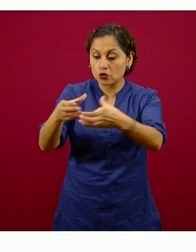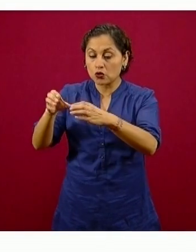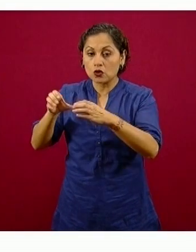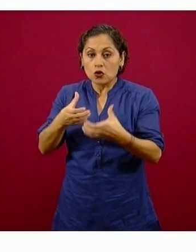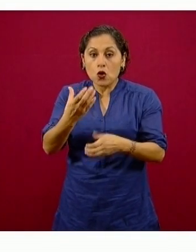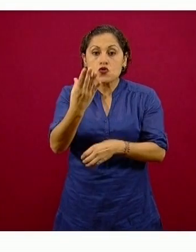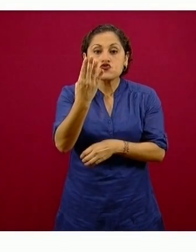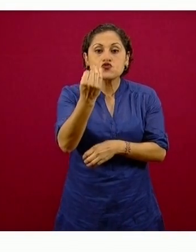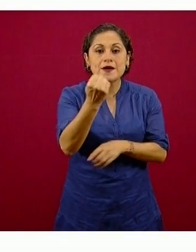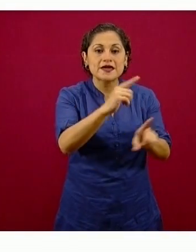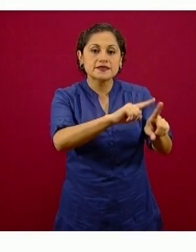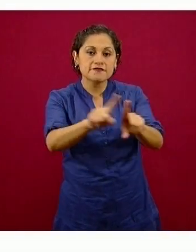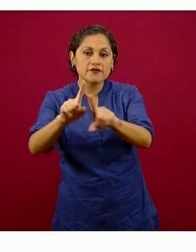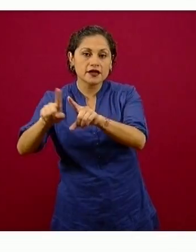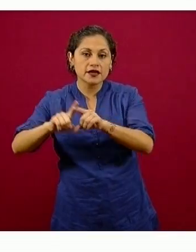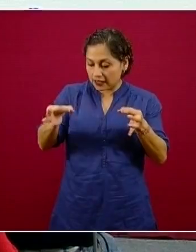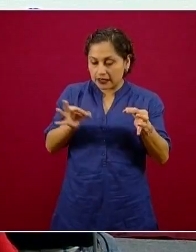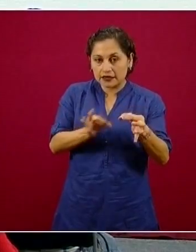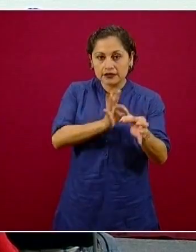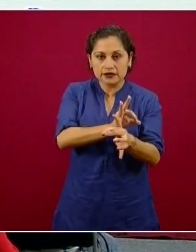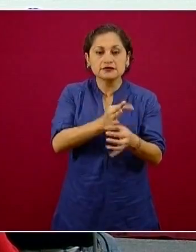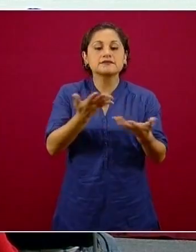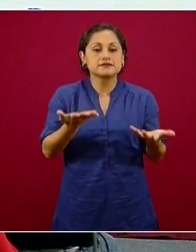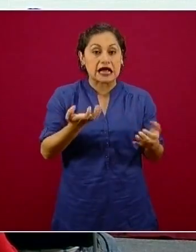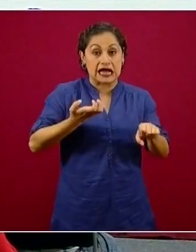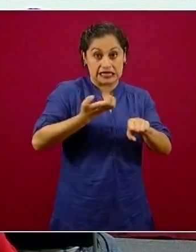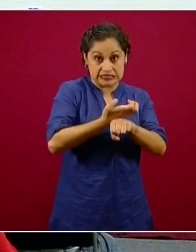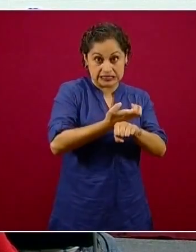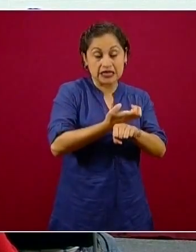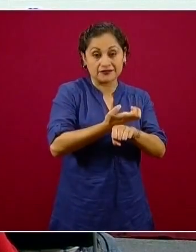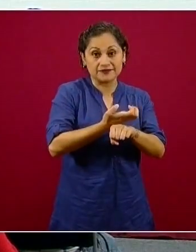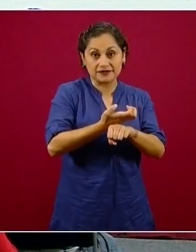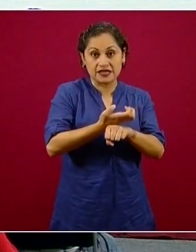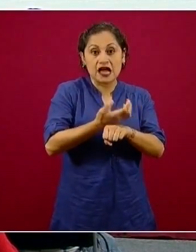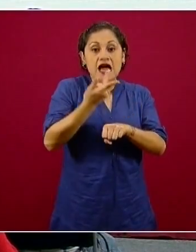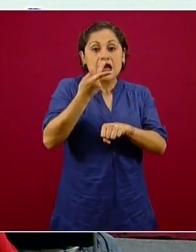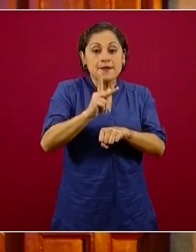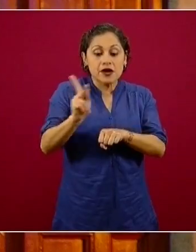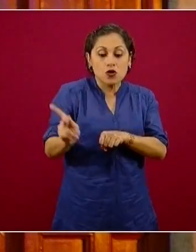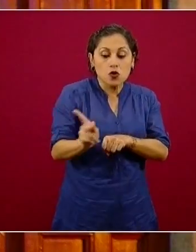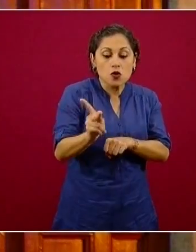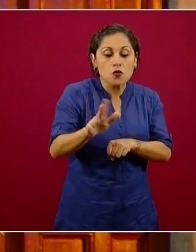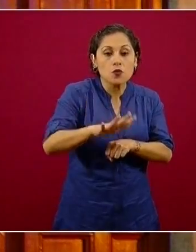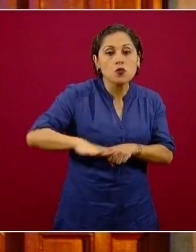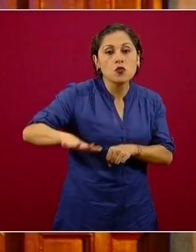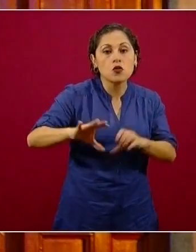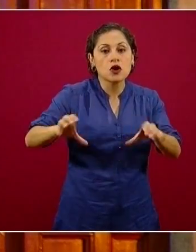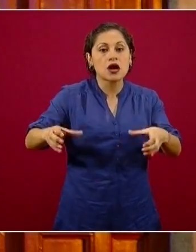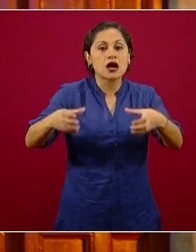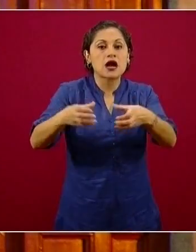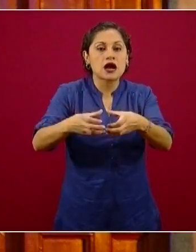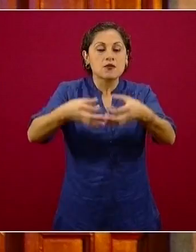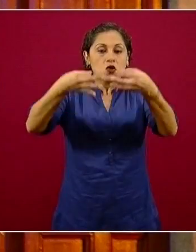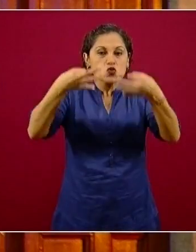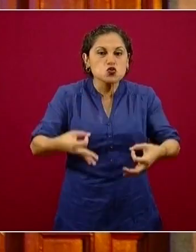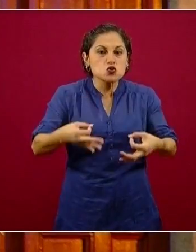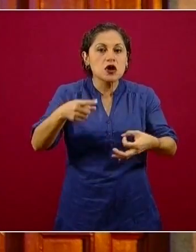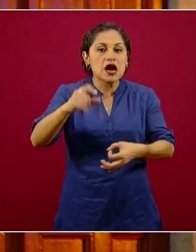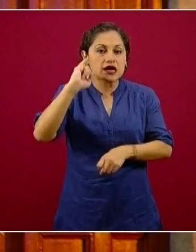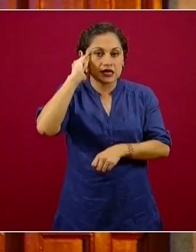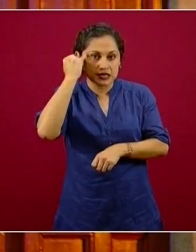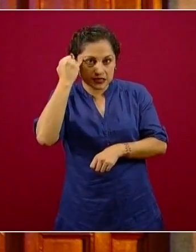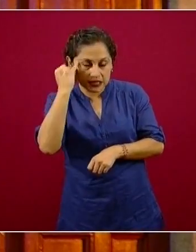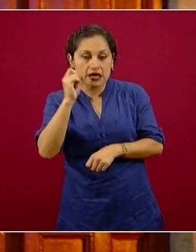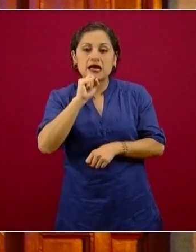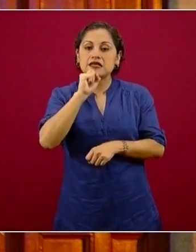o tutores beneficiados en todo el país, informó la titular de la dependencia federal, María Luisa Alvores. En